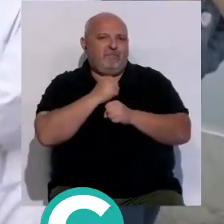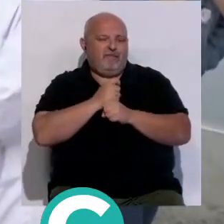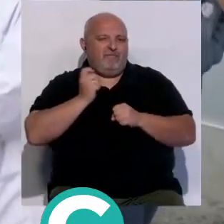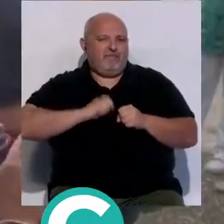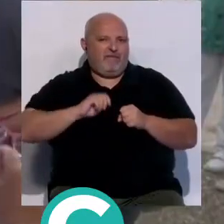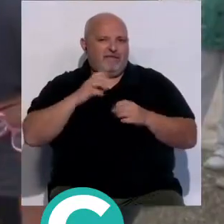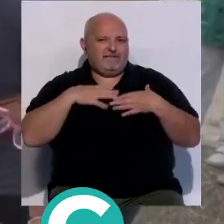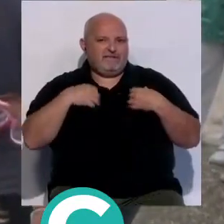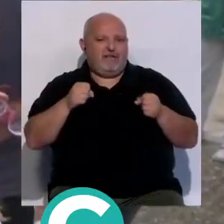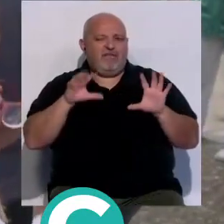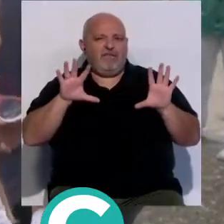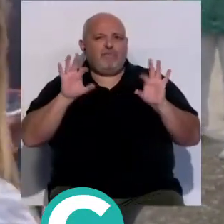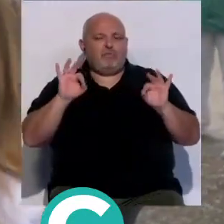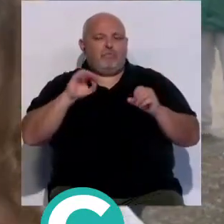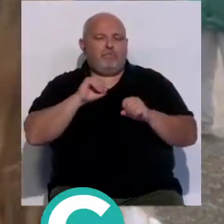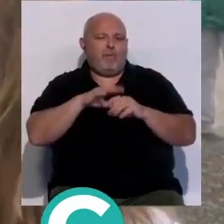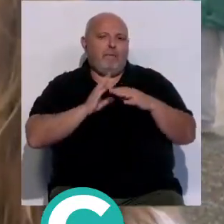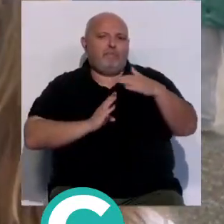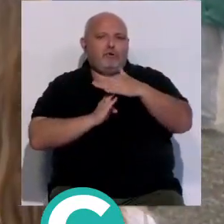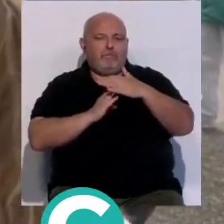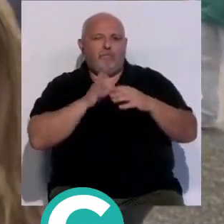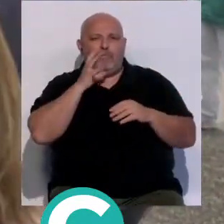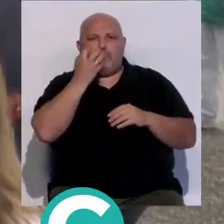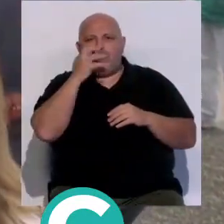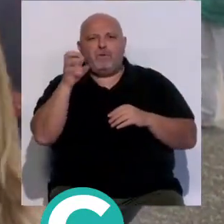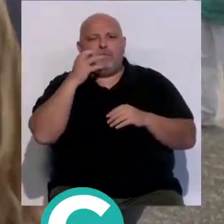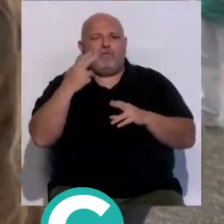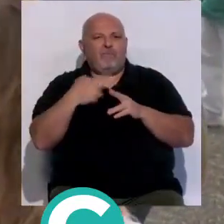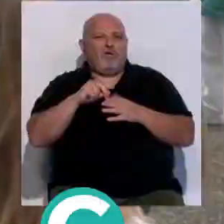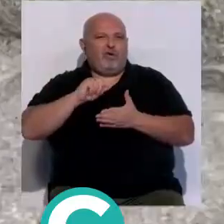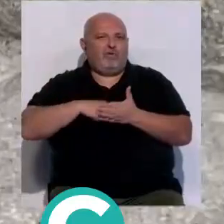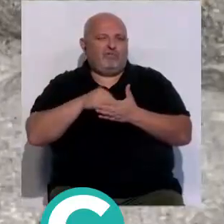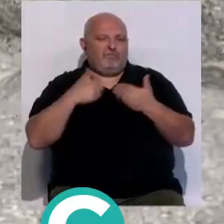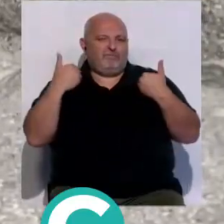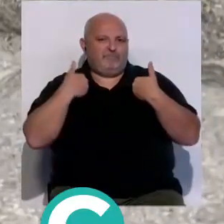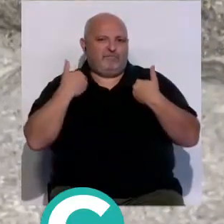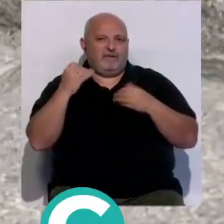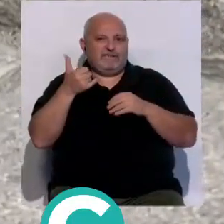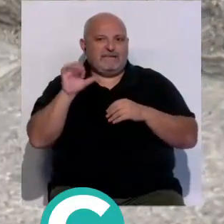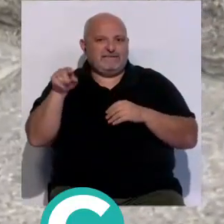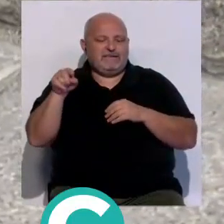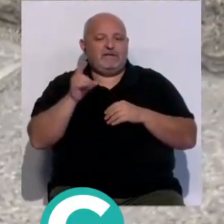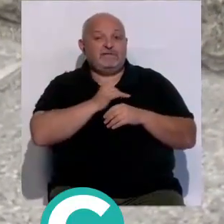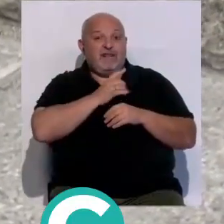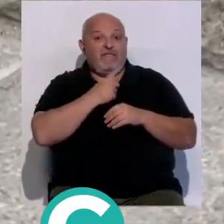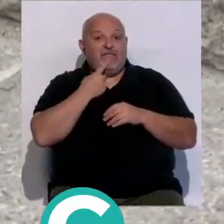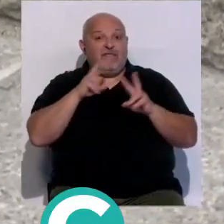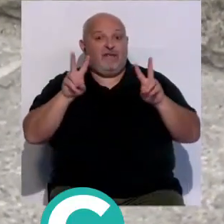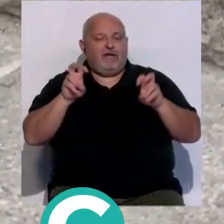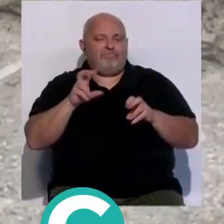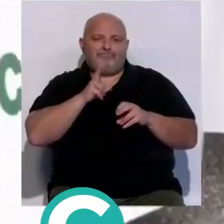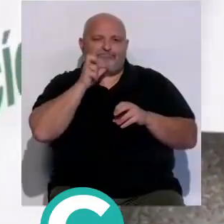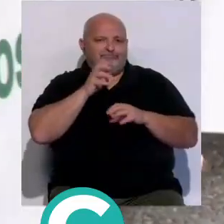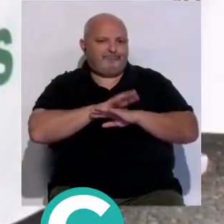jornada de paro de 10 minutos a modo de protesta por la política de contratación de personal del SAS que el sindicato califica de